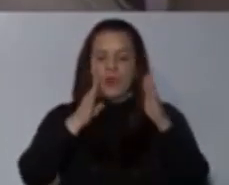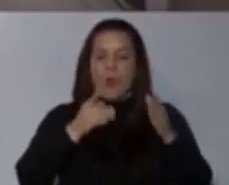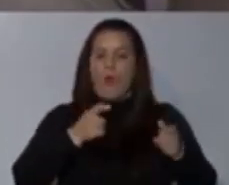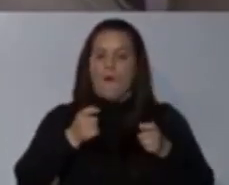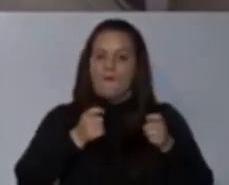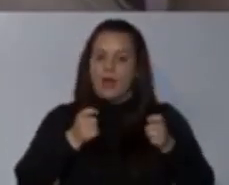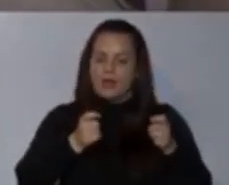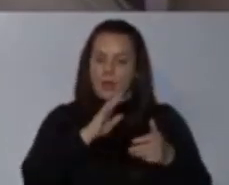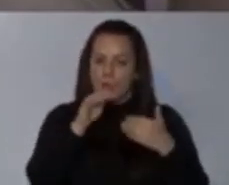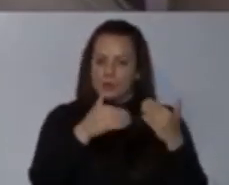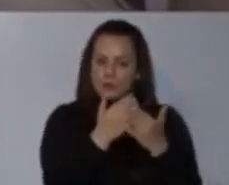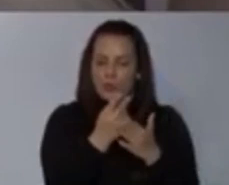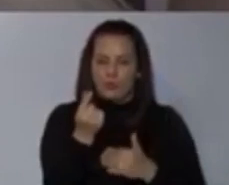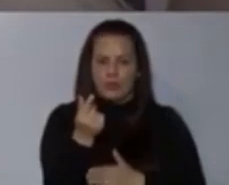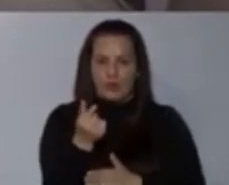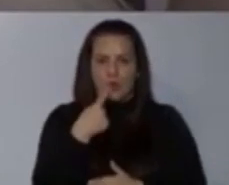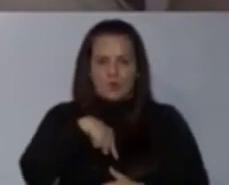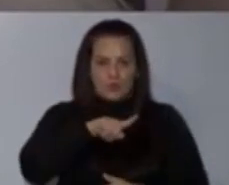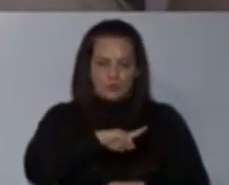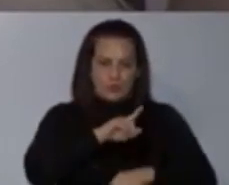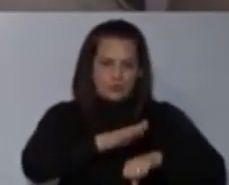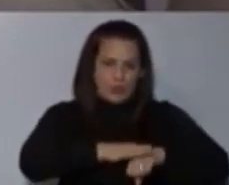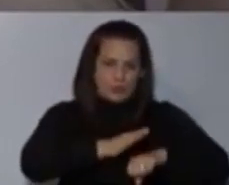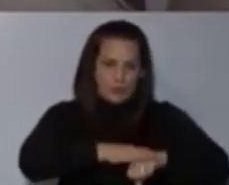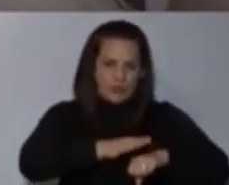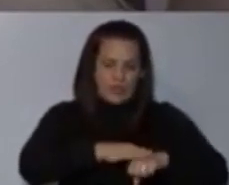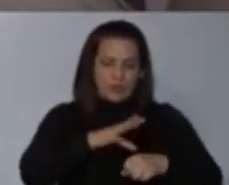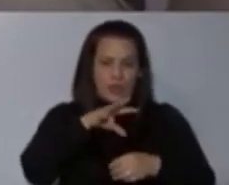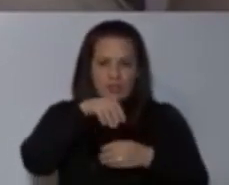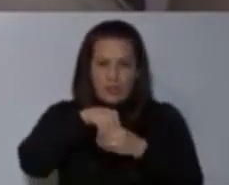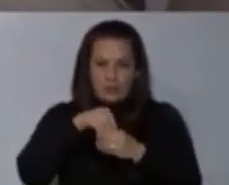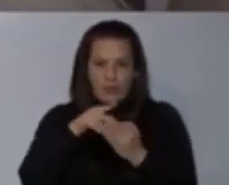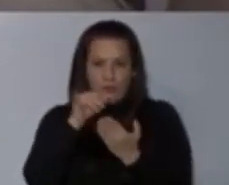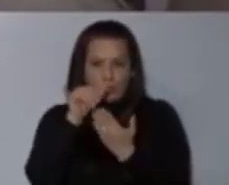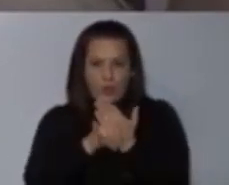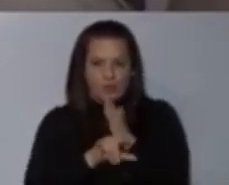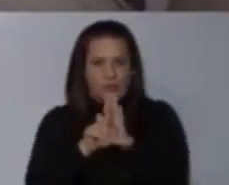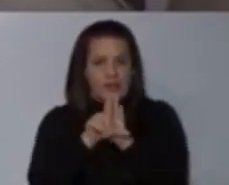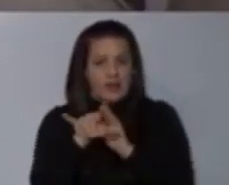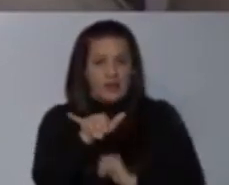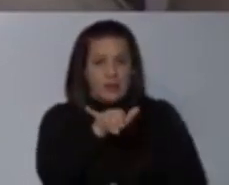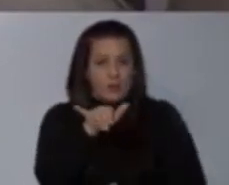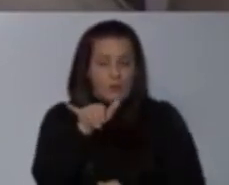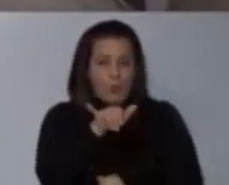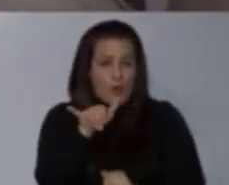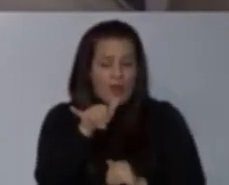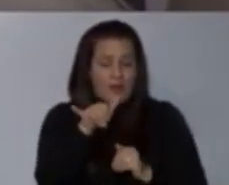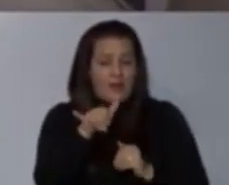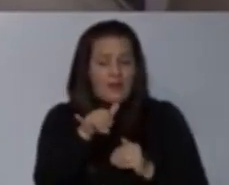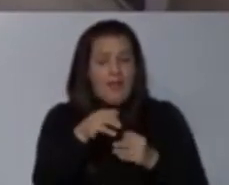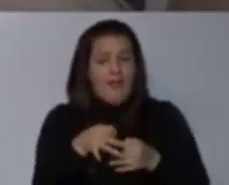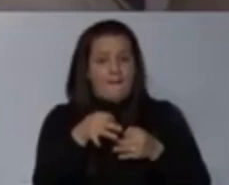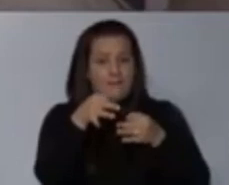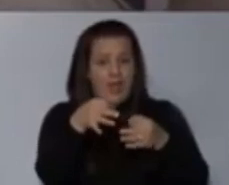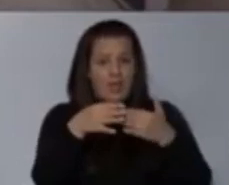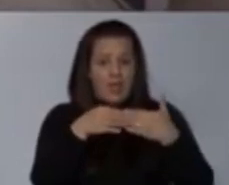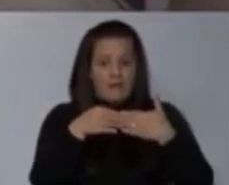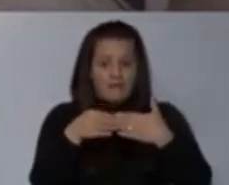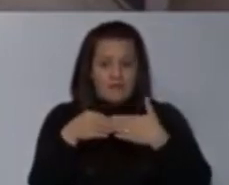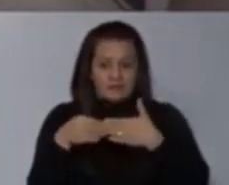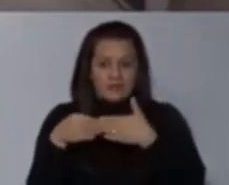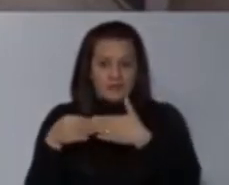todos los recursos que estamos autorizando en este proyecto de ley. Al igual que estamos ampliando las flexibilidades,